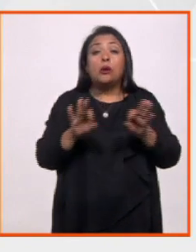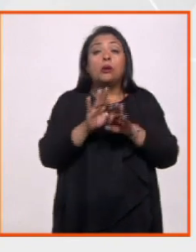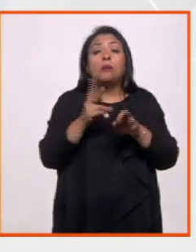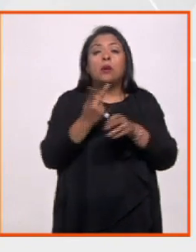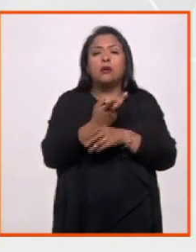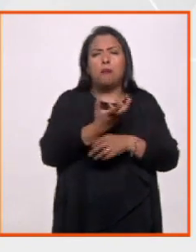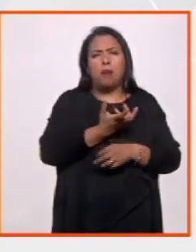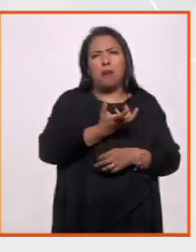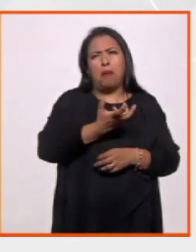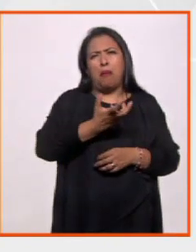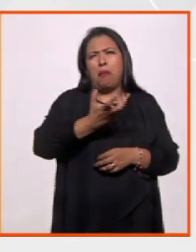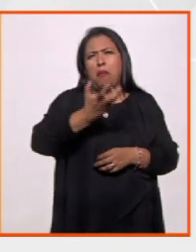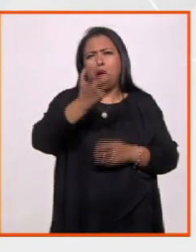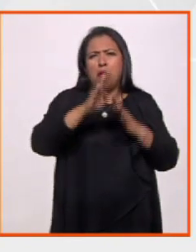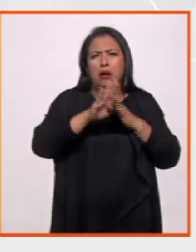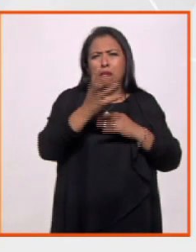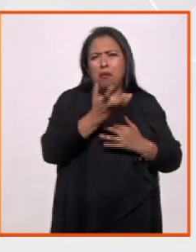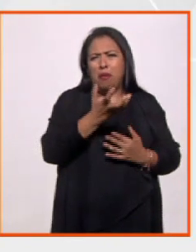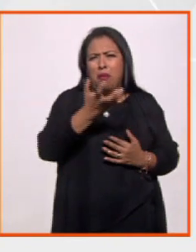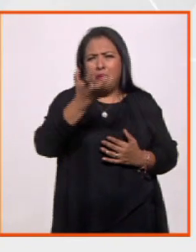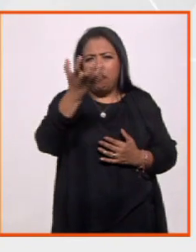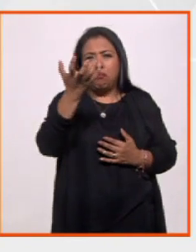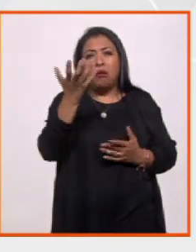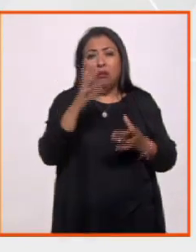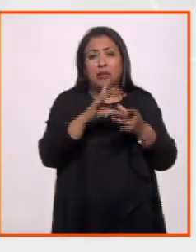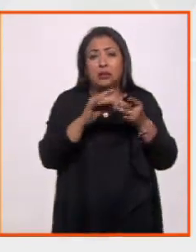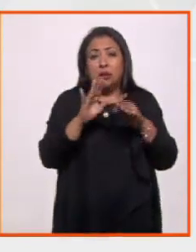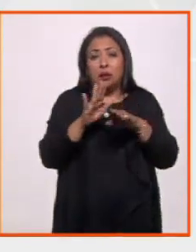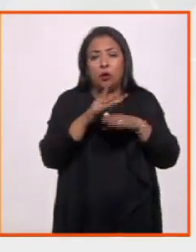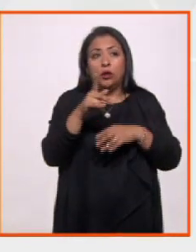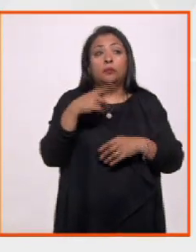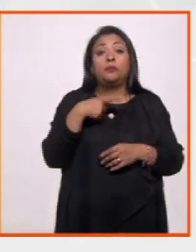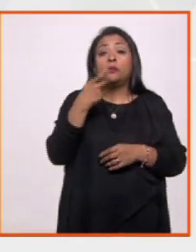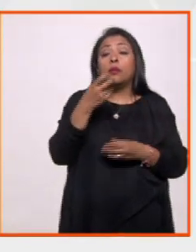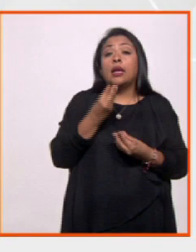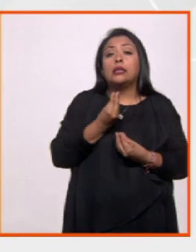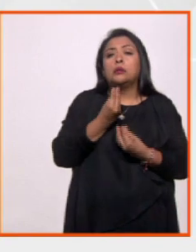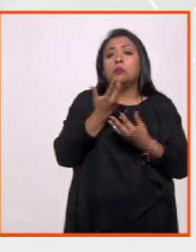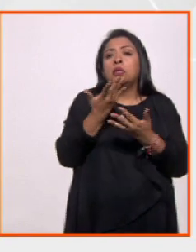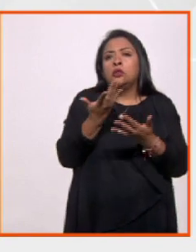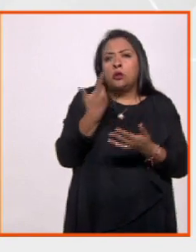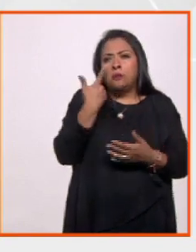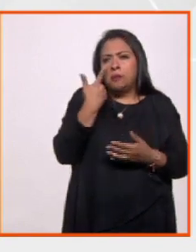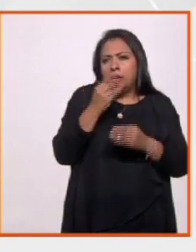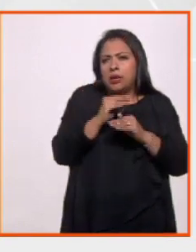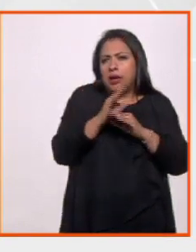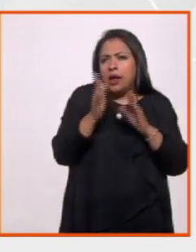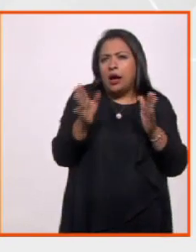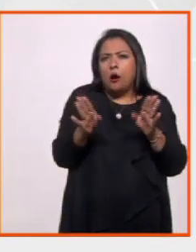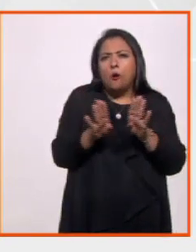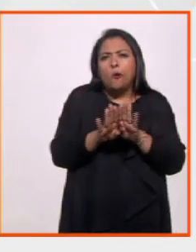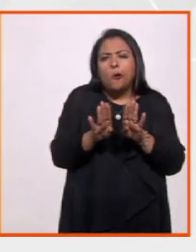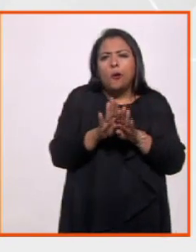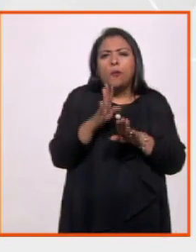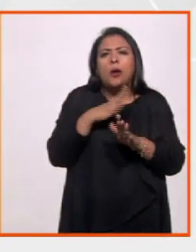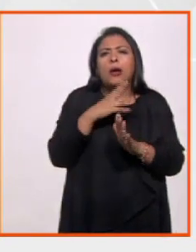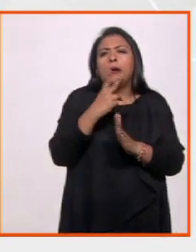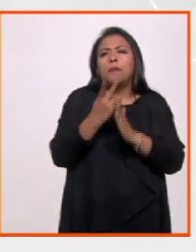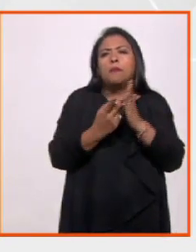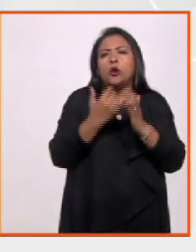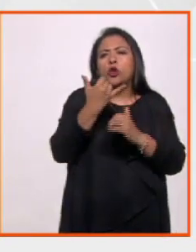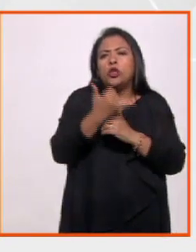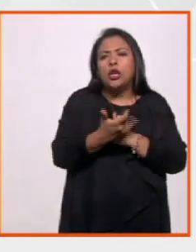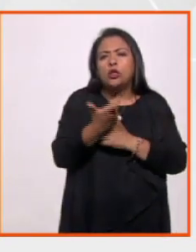masivo desplazamiento humano. Es la expresión clara de un proyecto